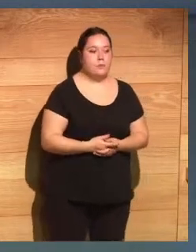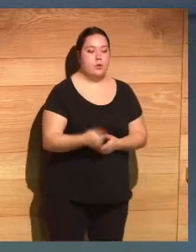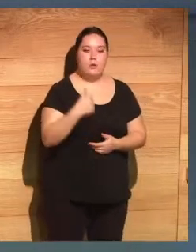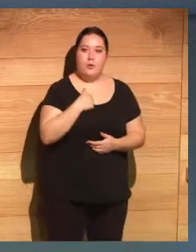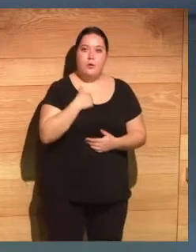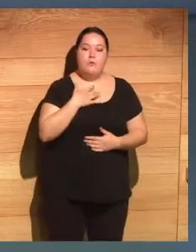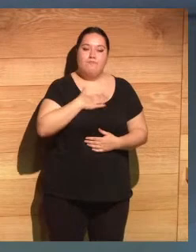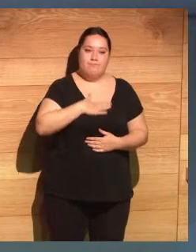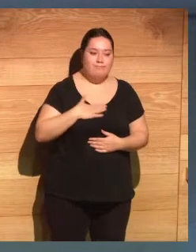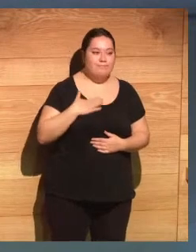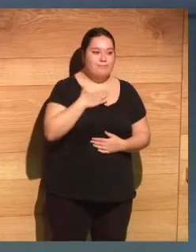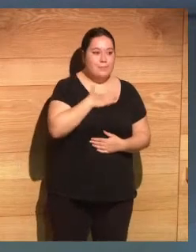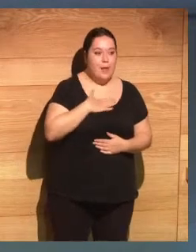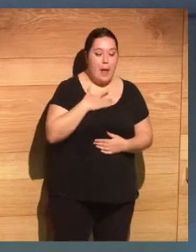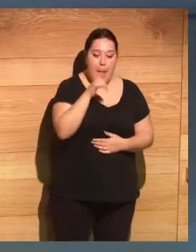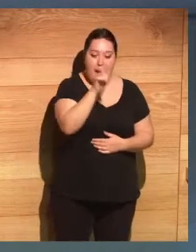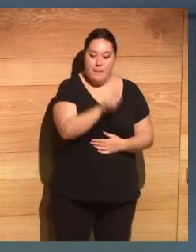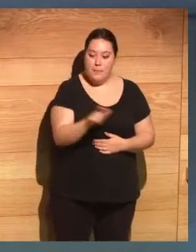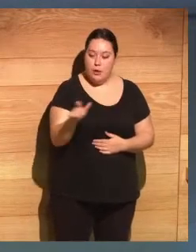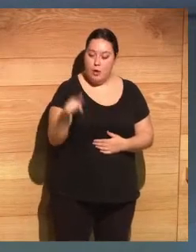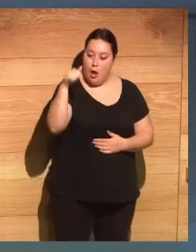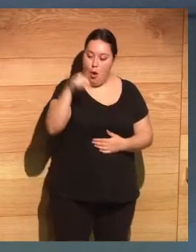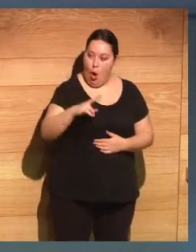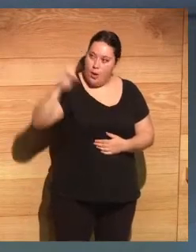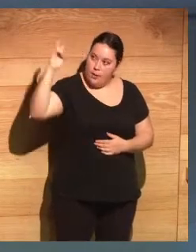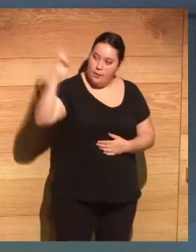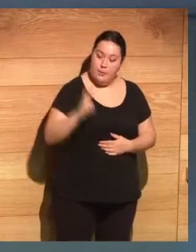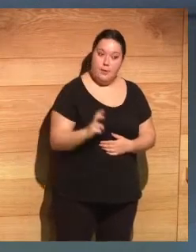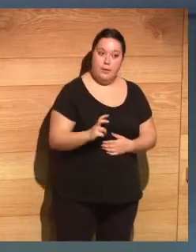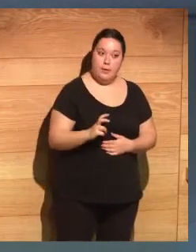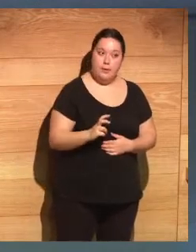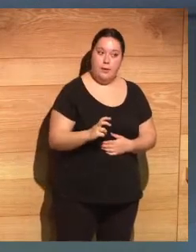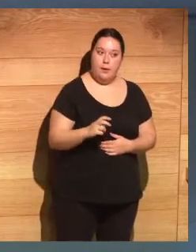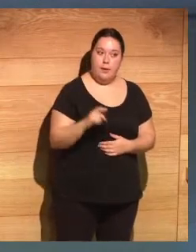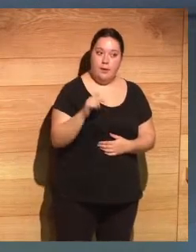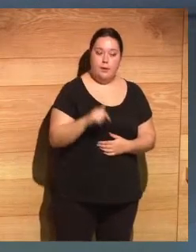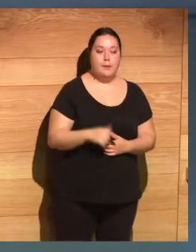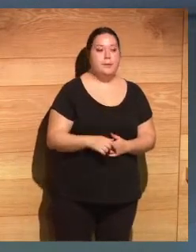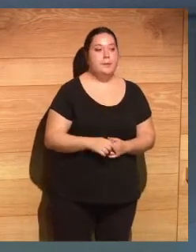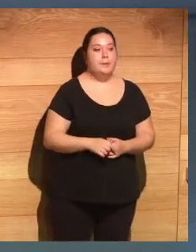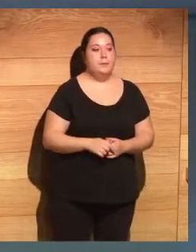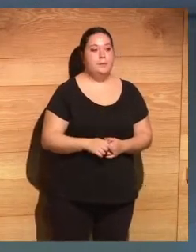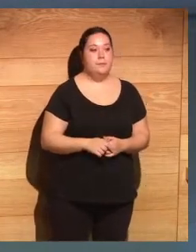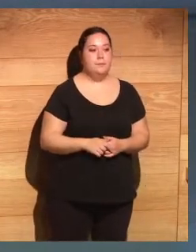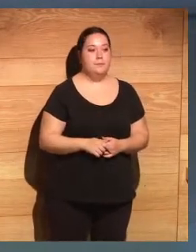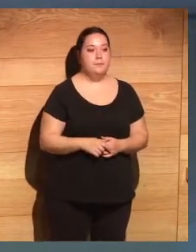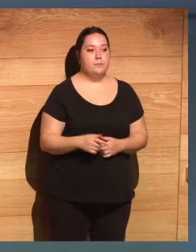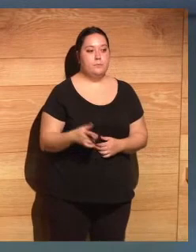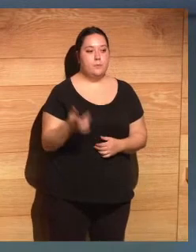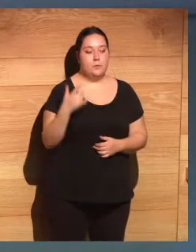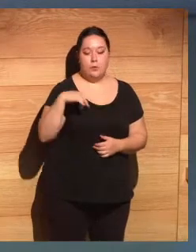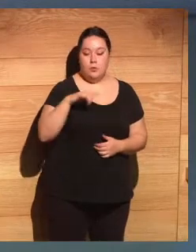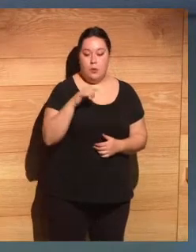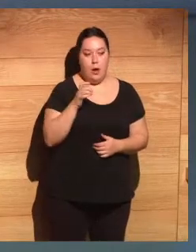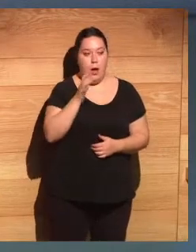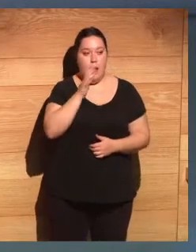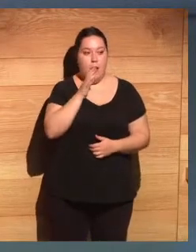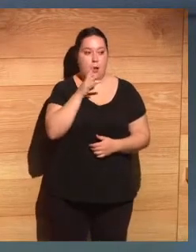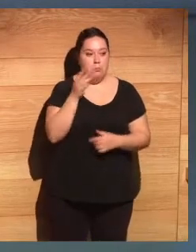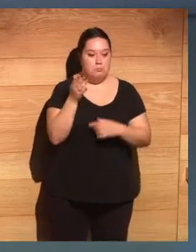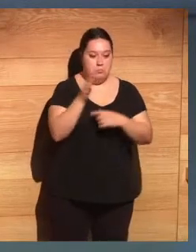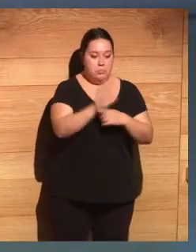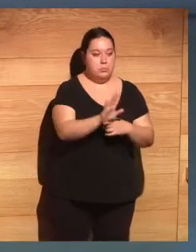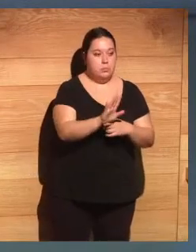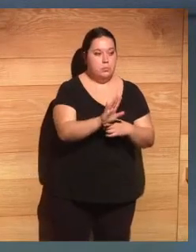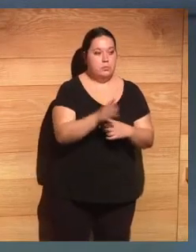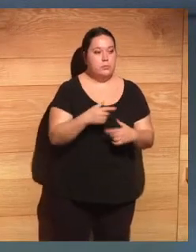agradecido a los ponentes que nos acompañan hoy, tanto los de esta primera mesa que vamos a tener a continuación como los de la